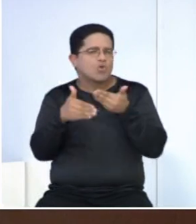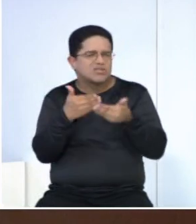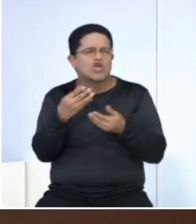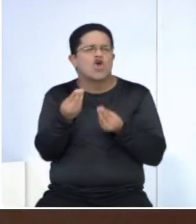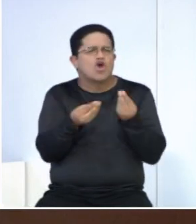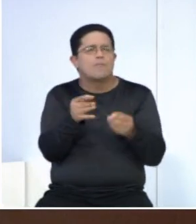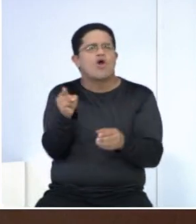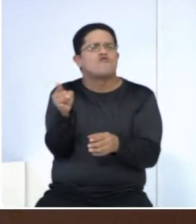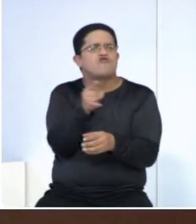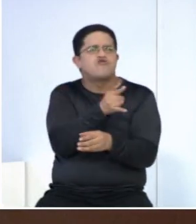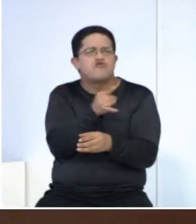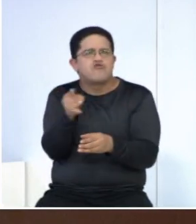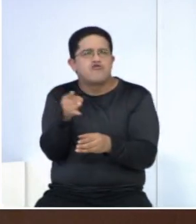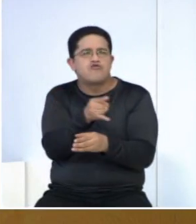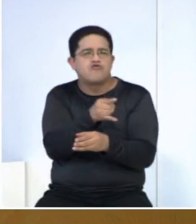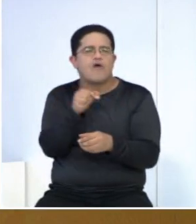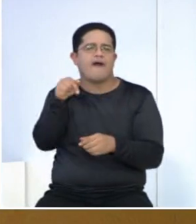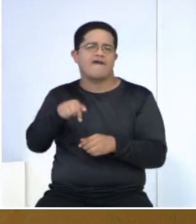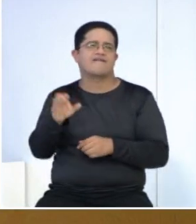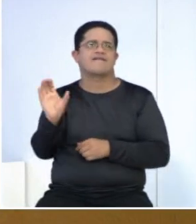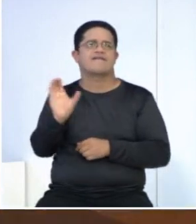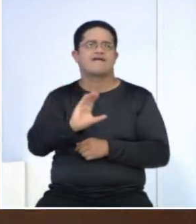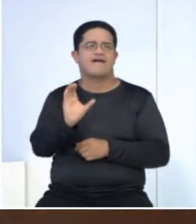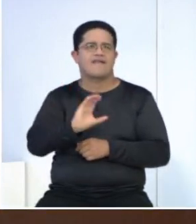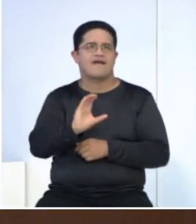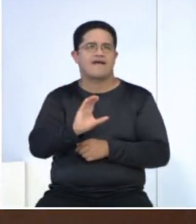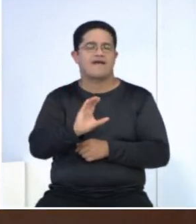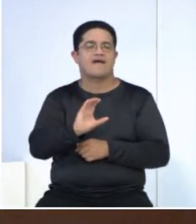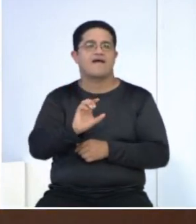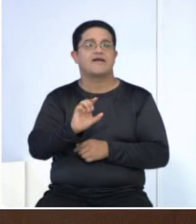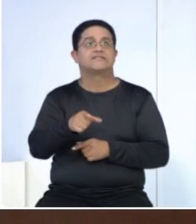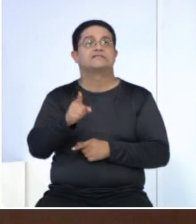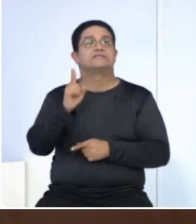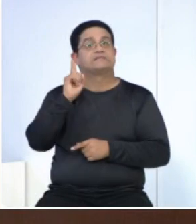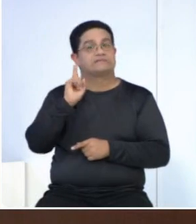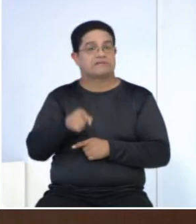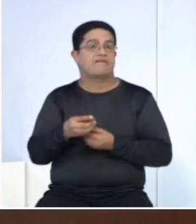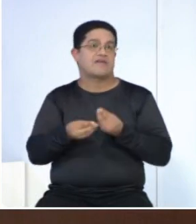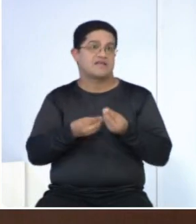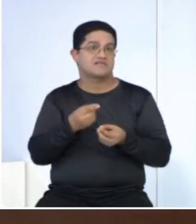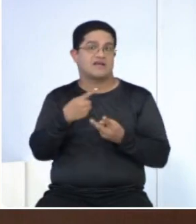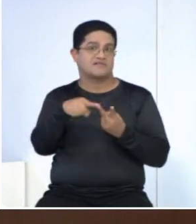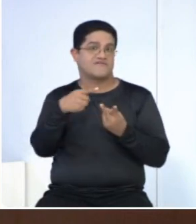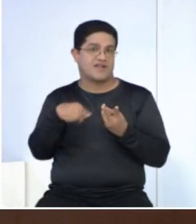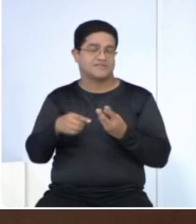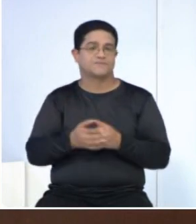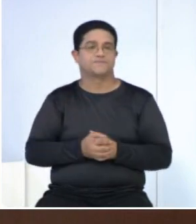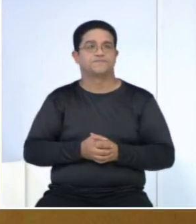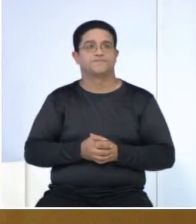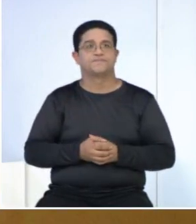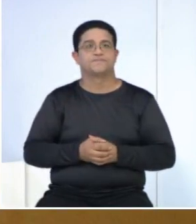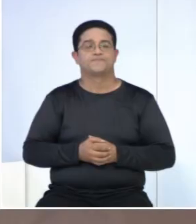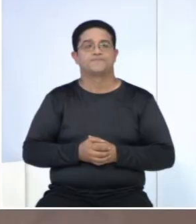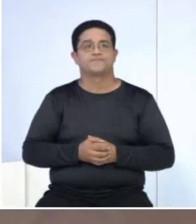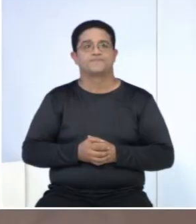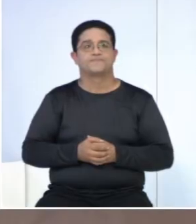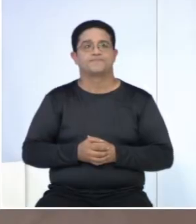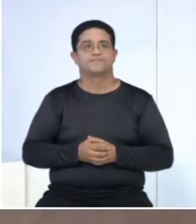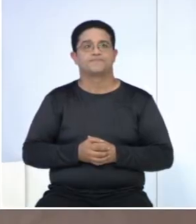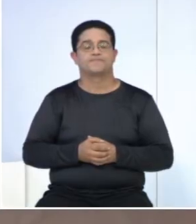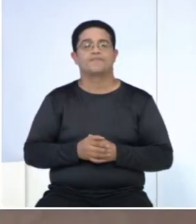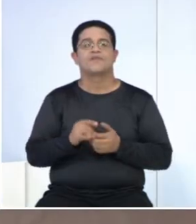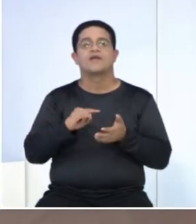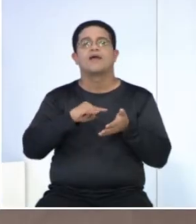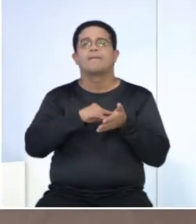fumigación que se está realizando en la ciudad capital y que se pretende extender también por diferentes regiones del país. El método